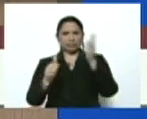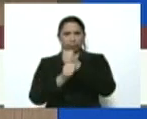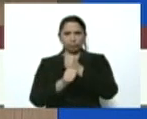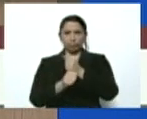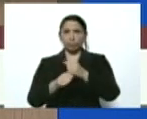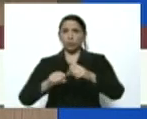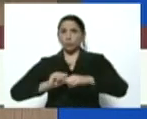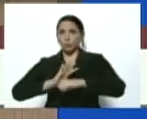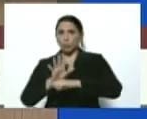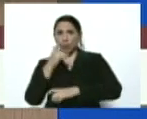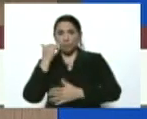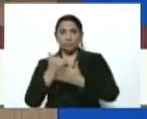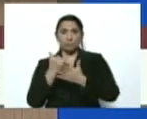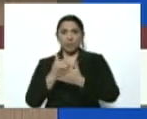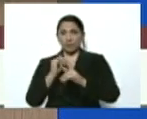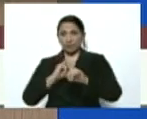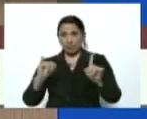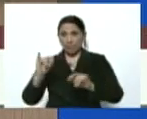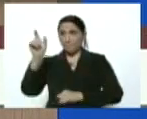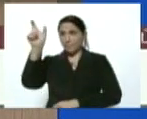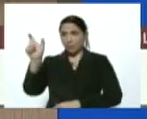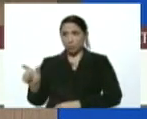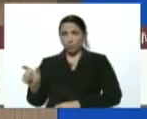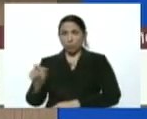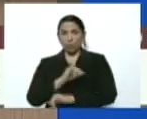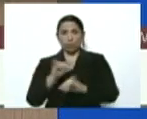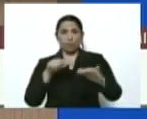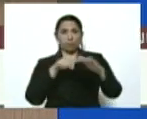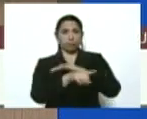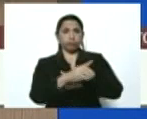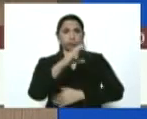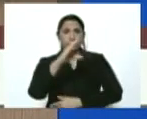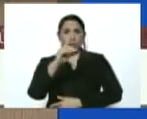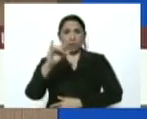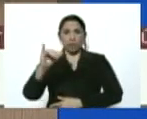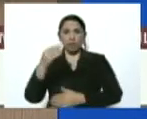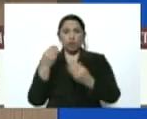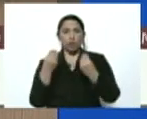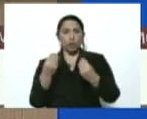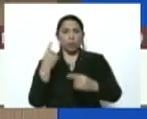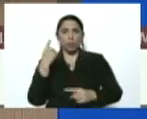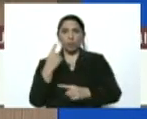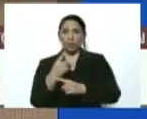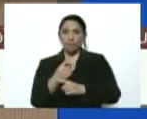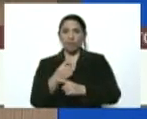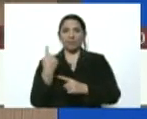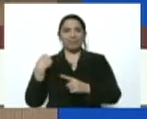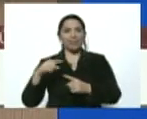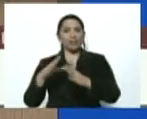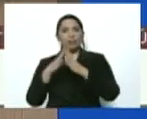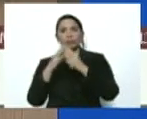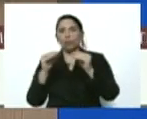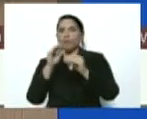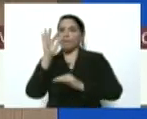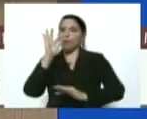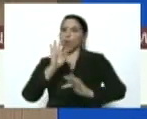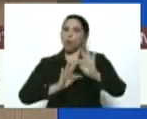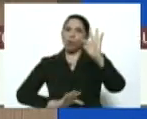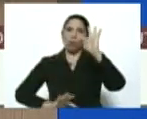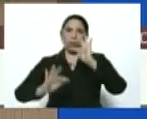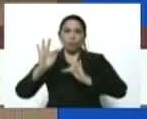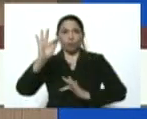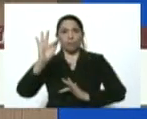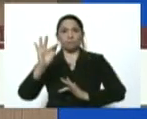Ya esta persona fue ingresada en un CDI como corresponde y tiene toda su fórmula de